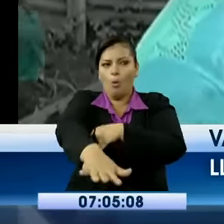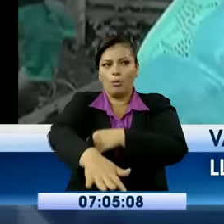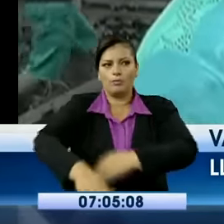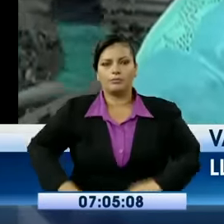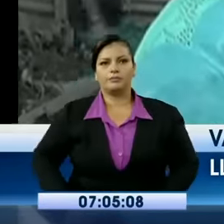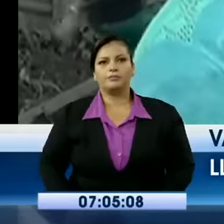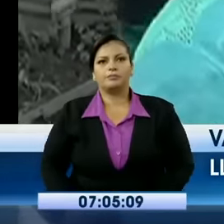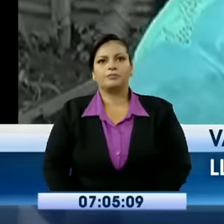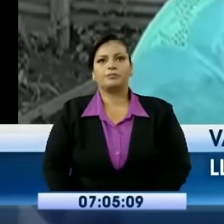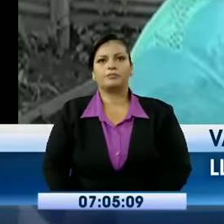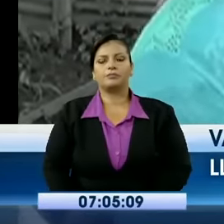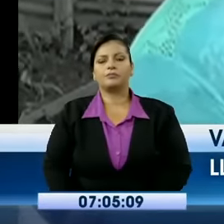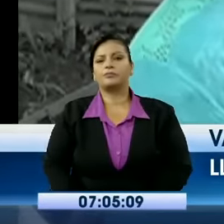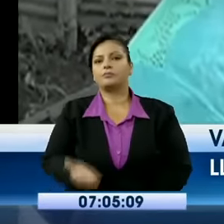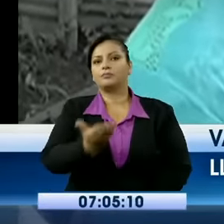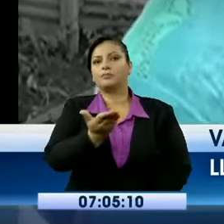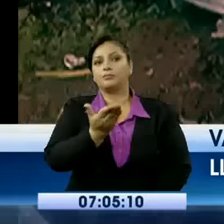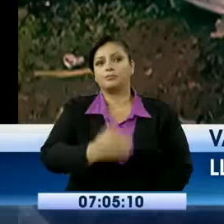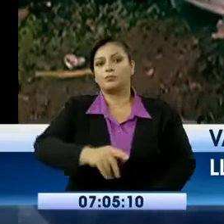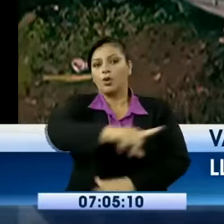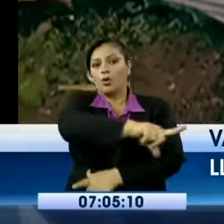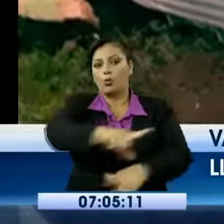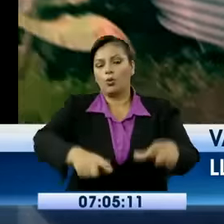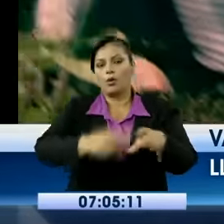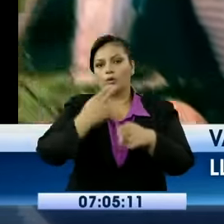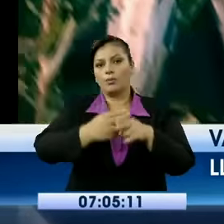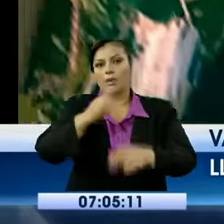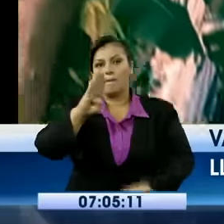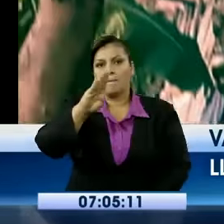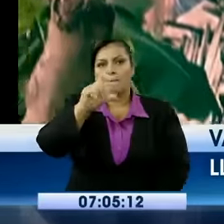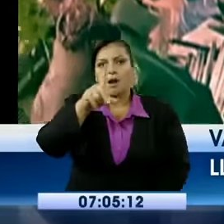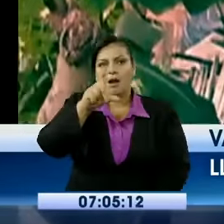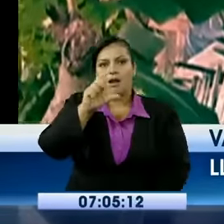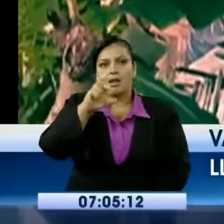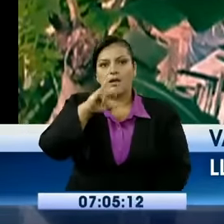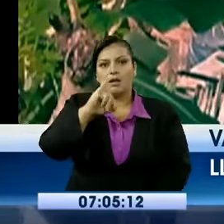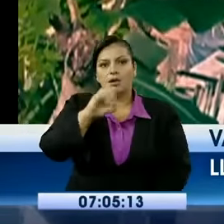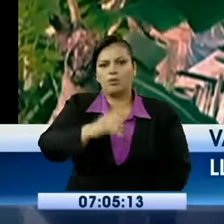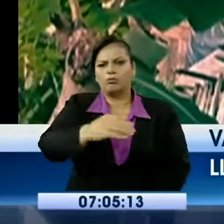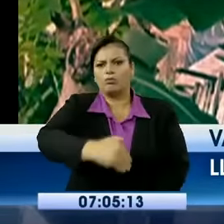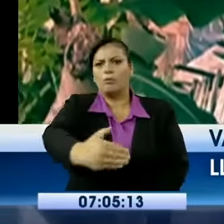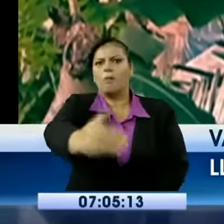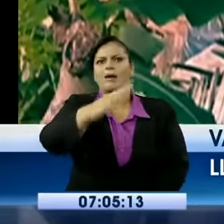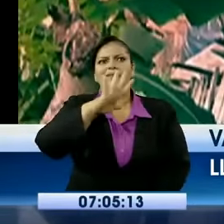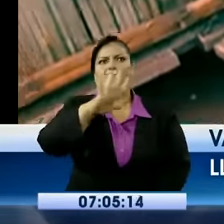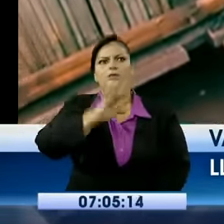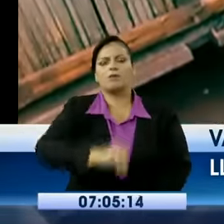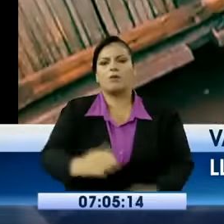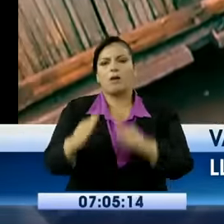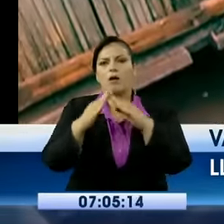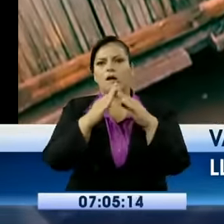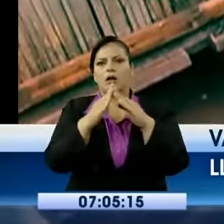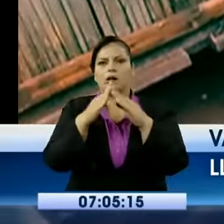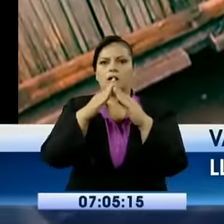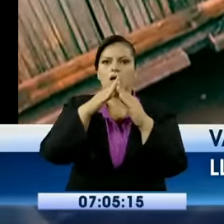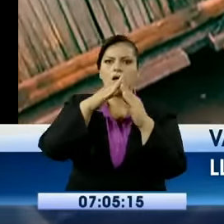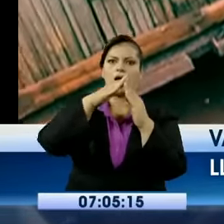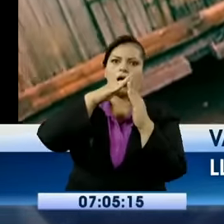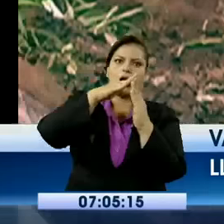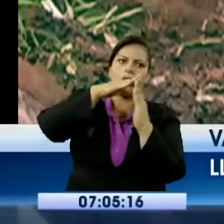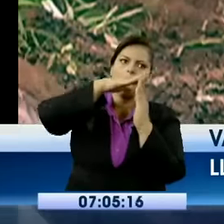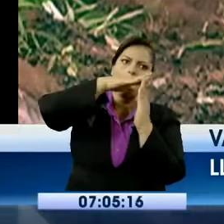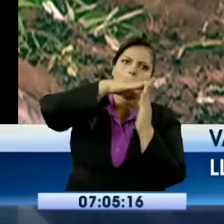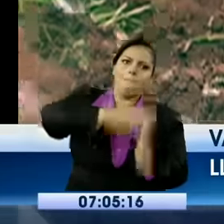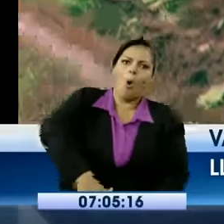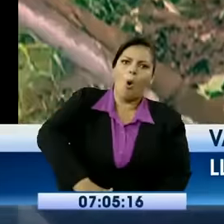esta señora sintió como literalmente su casa de madera y caña empezó a rodar y rodar tierra abajo. Entre